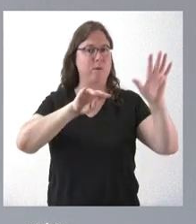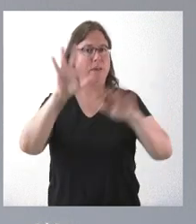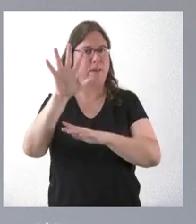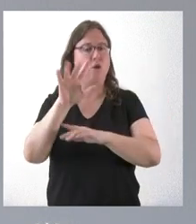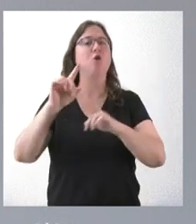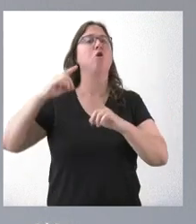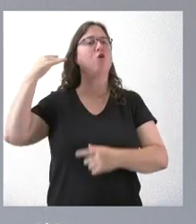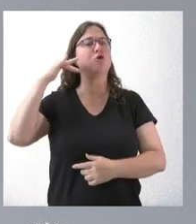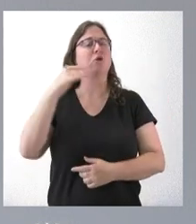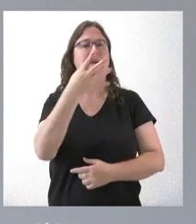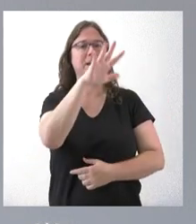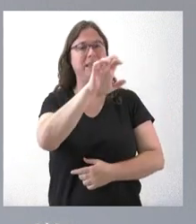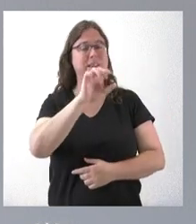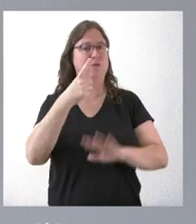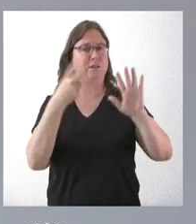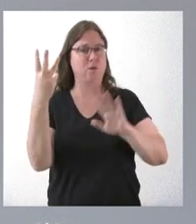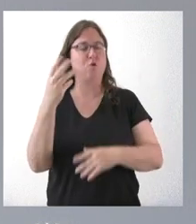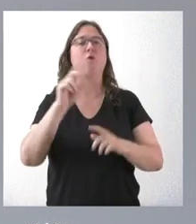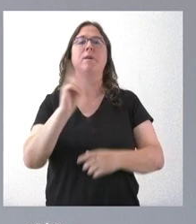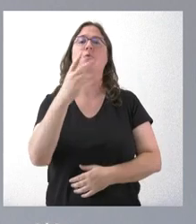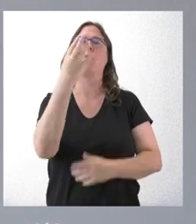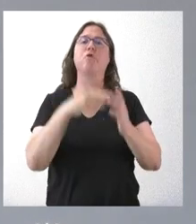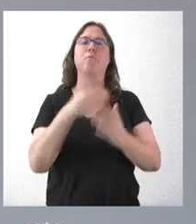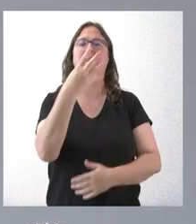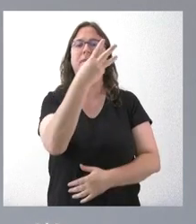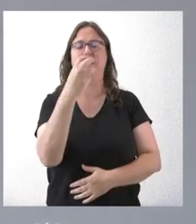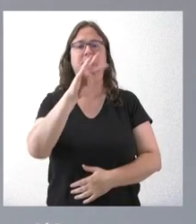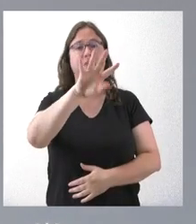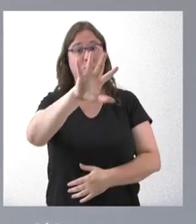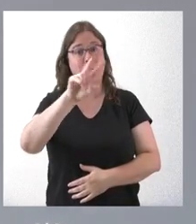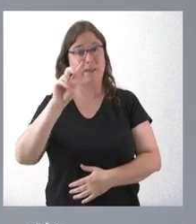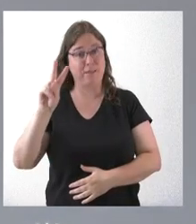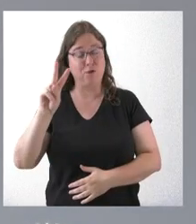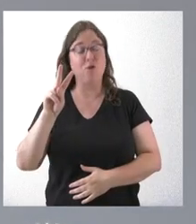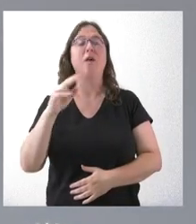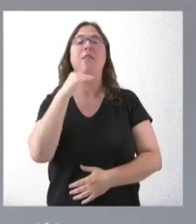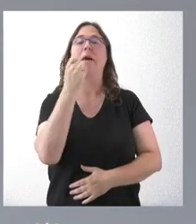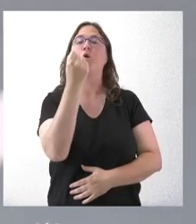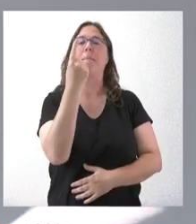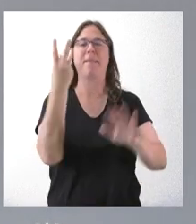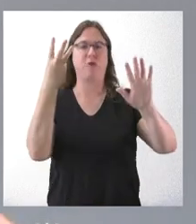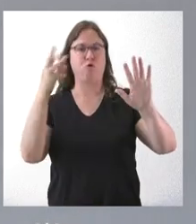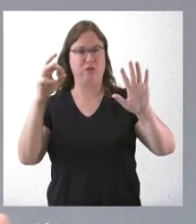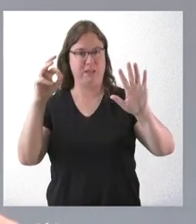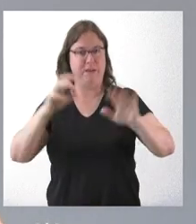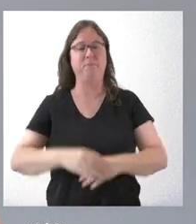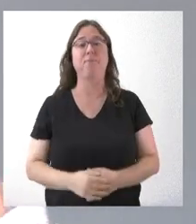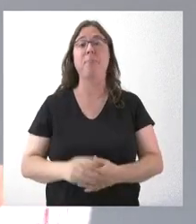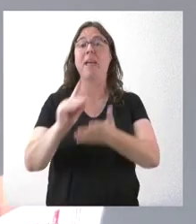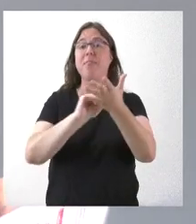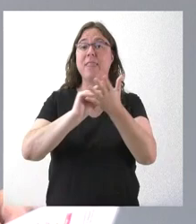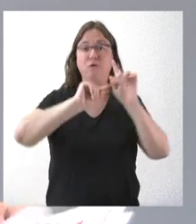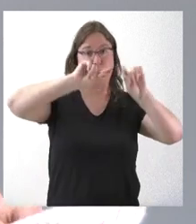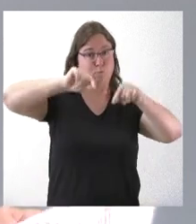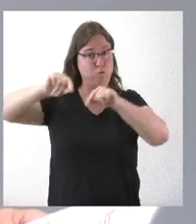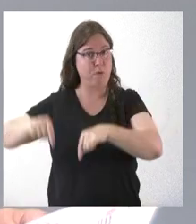581, en Valladolid 4.352 y en Zamora 1.080. En cuanto a las cuantías por provincias